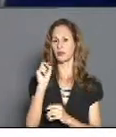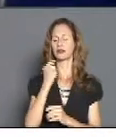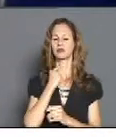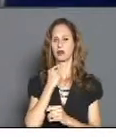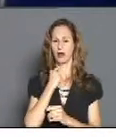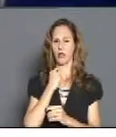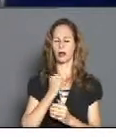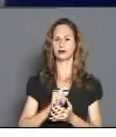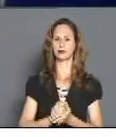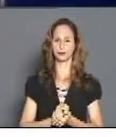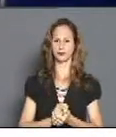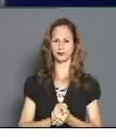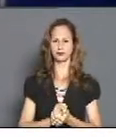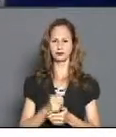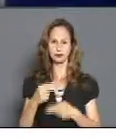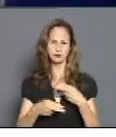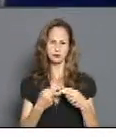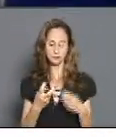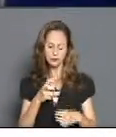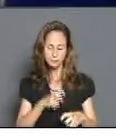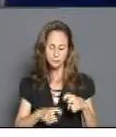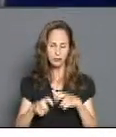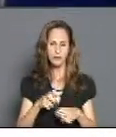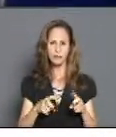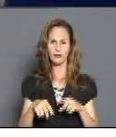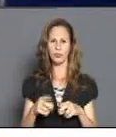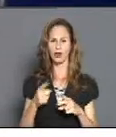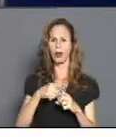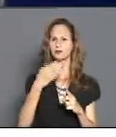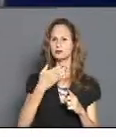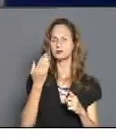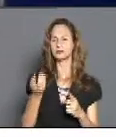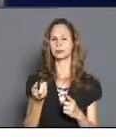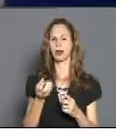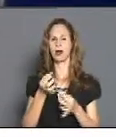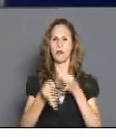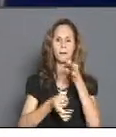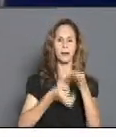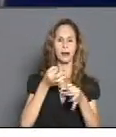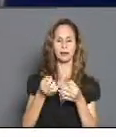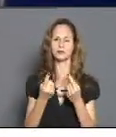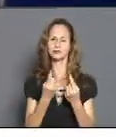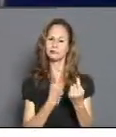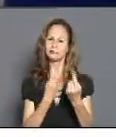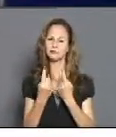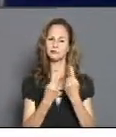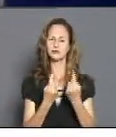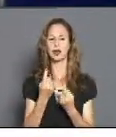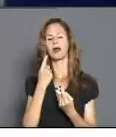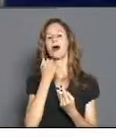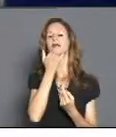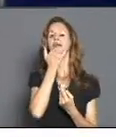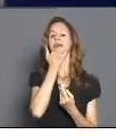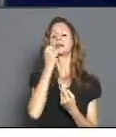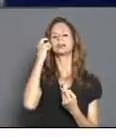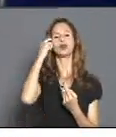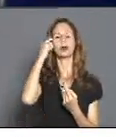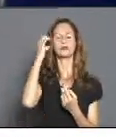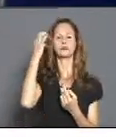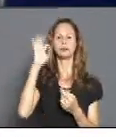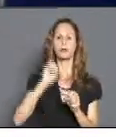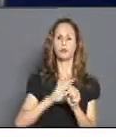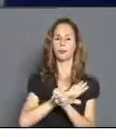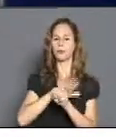Se hicieron investigaciones, se aplicaron test psicológicos buscando secuelas psicológicas post-COVID.